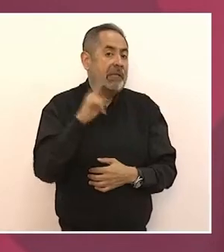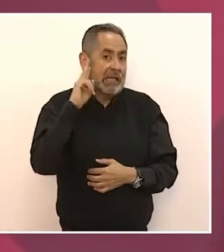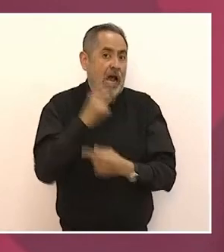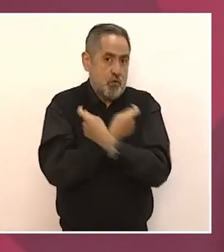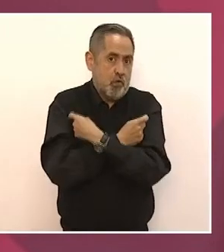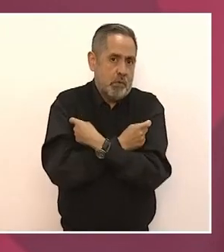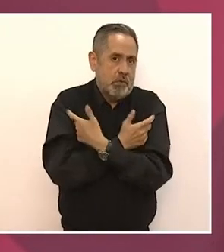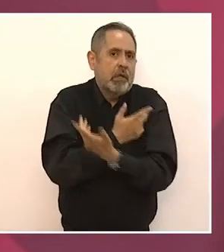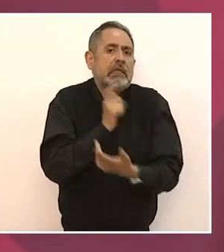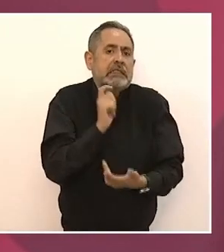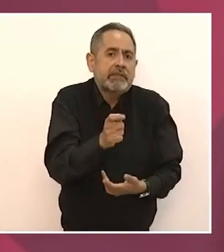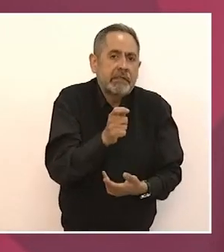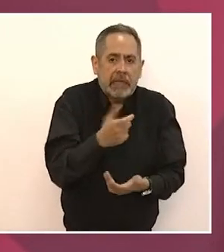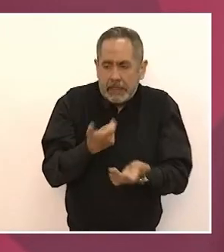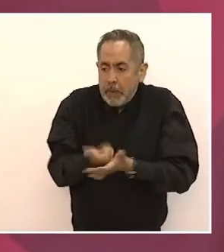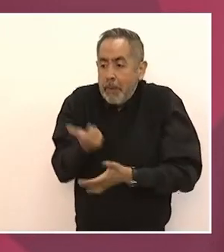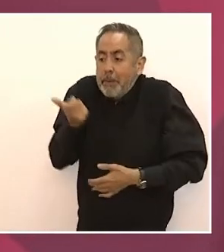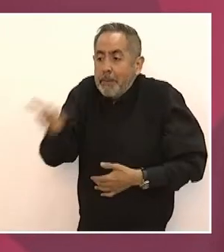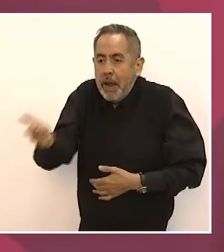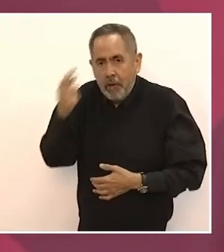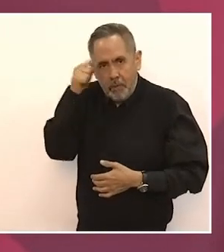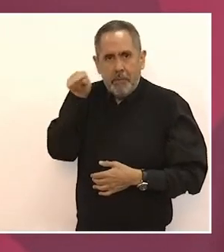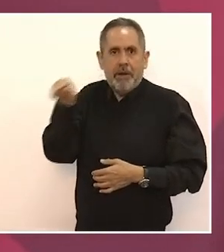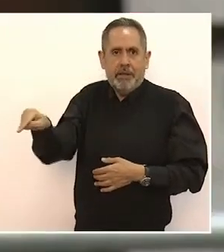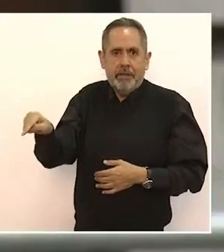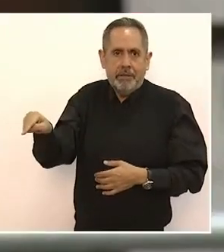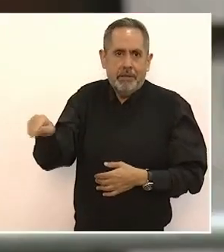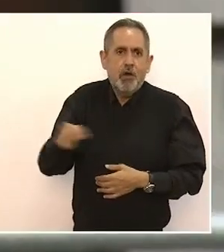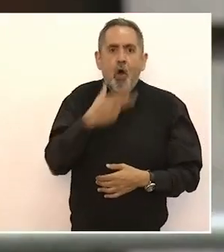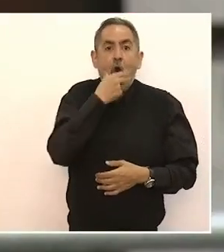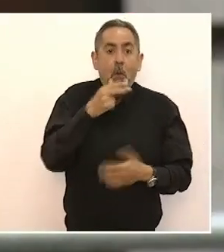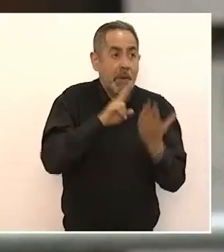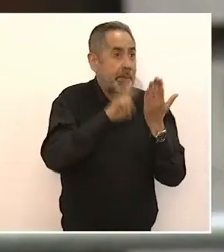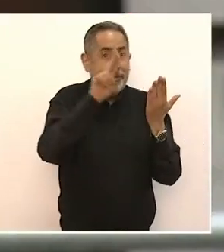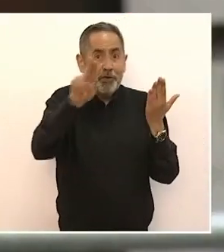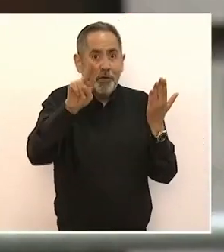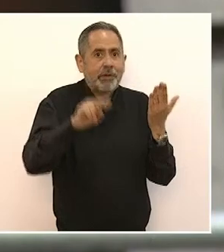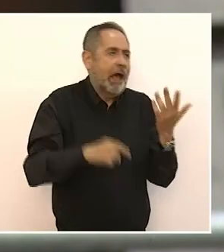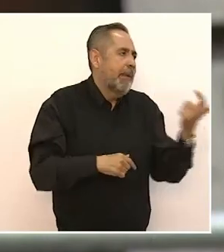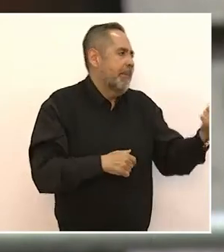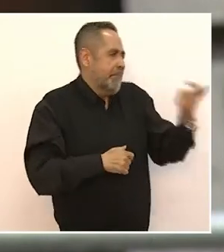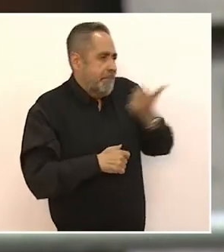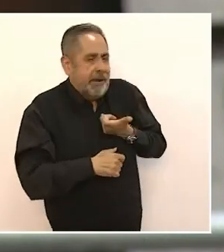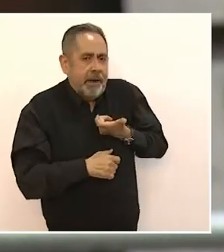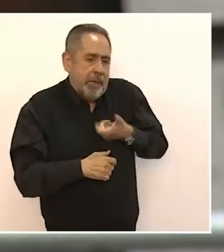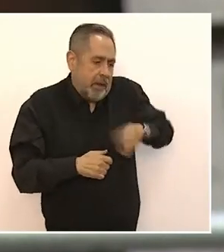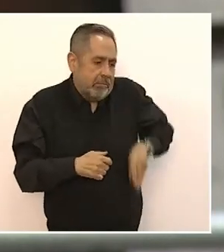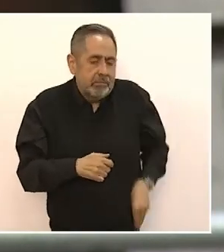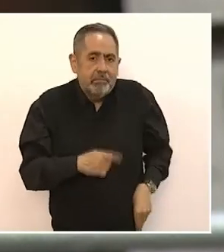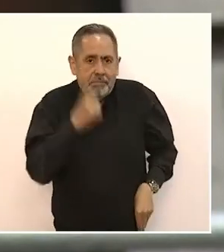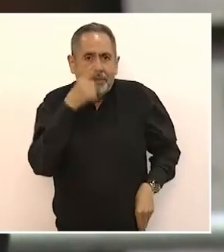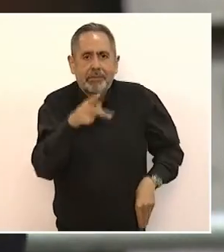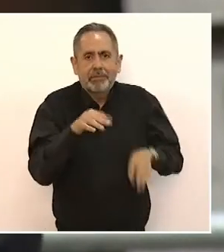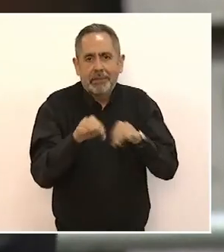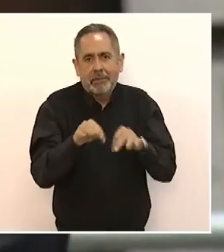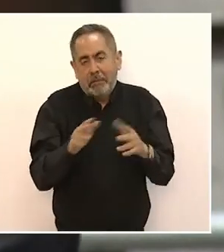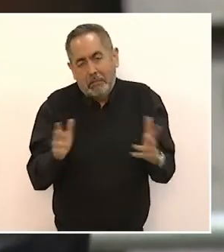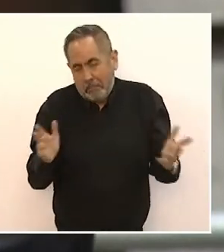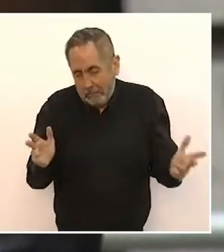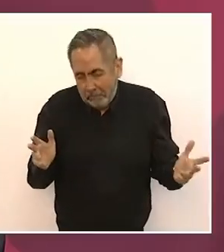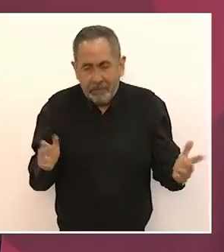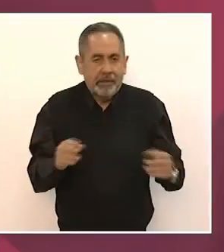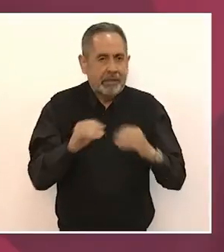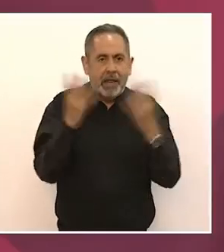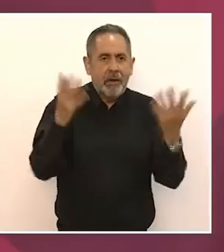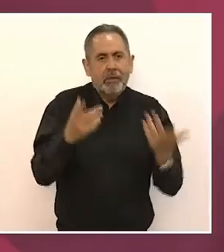por esas obras. Entonces, desde